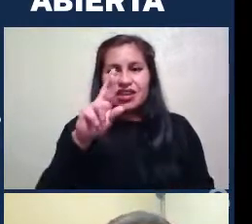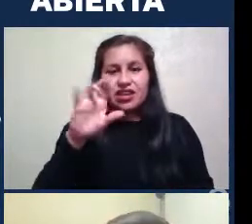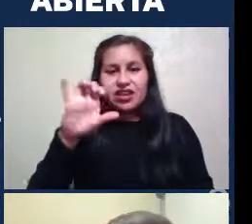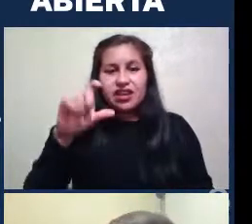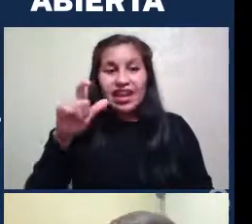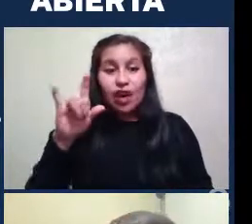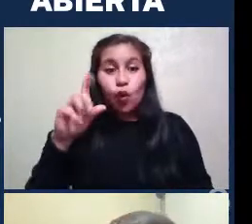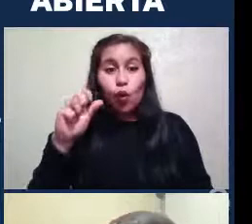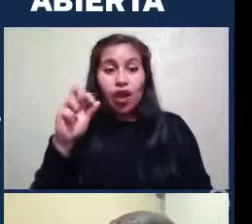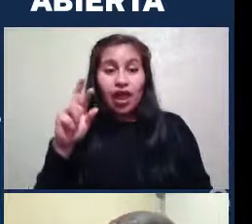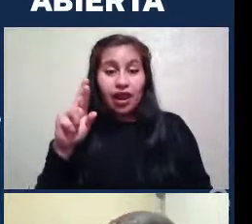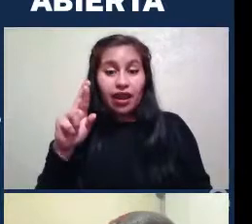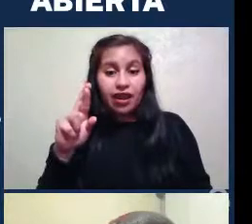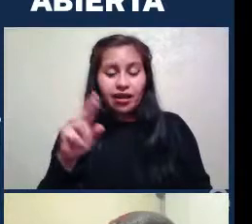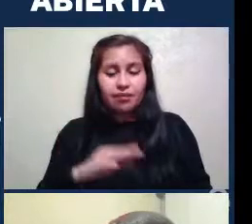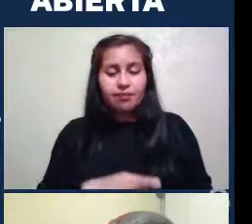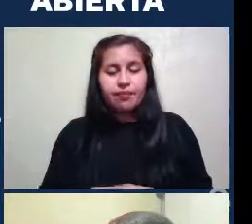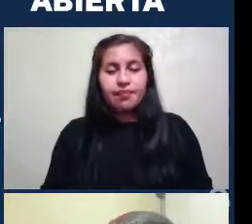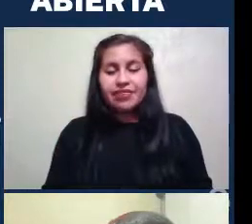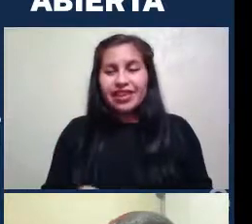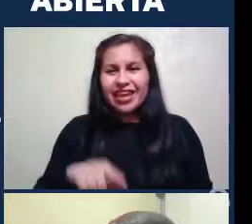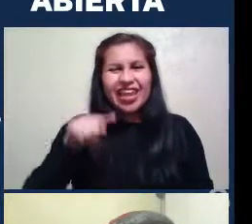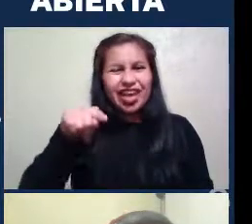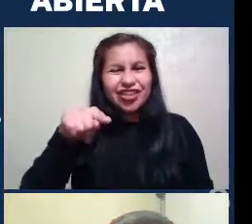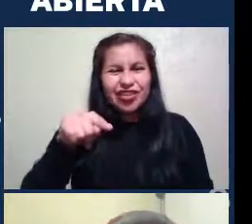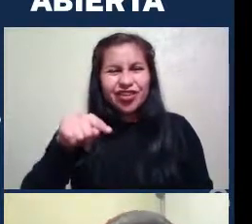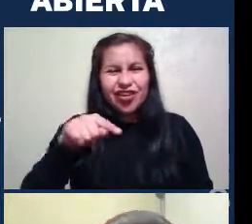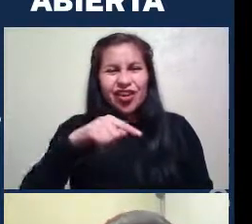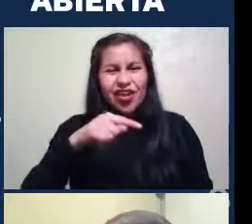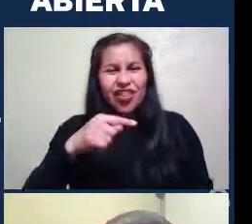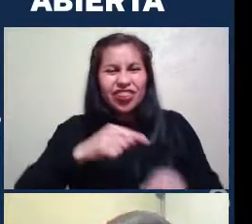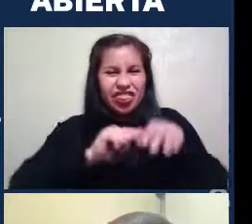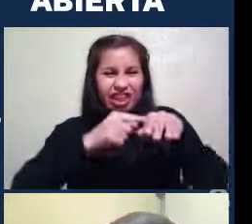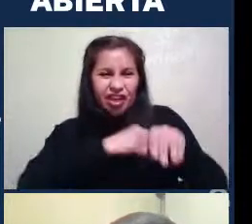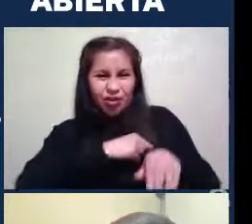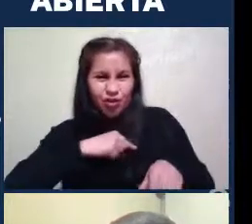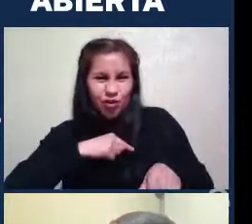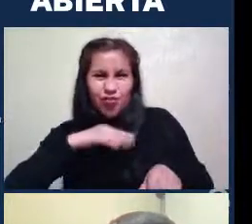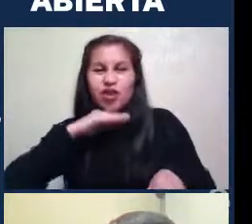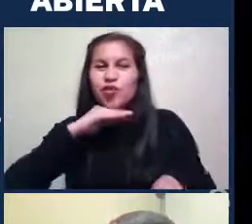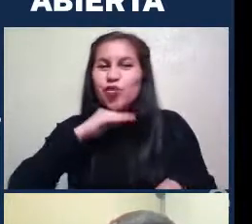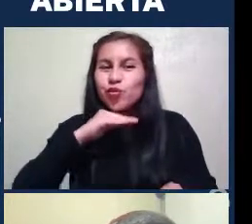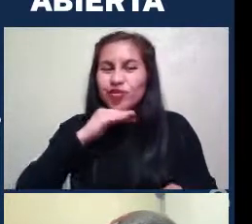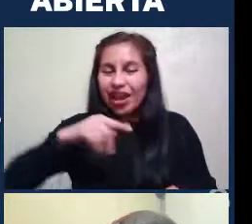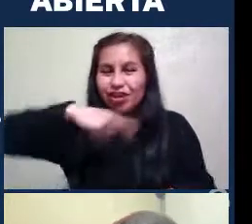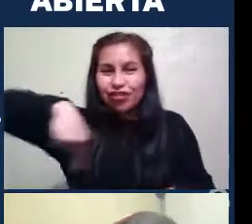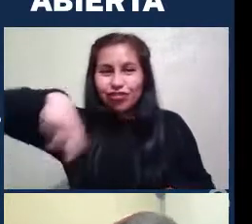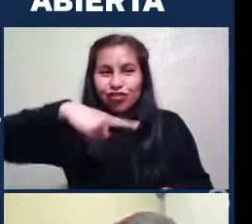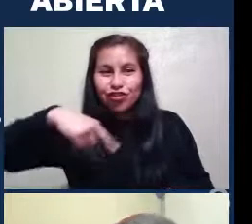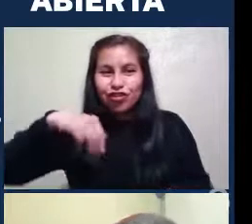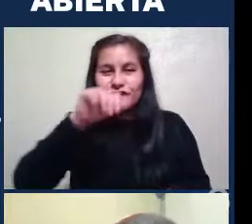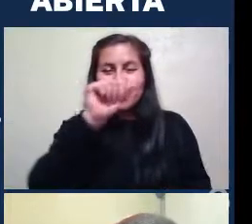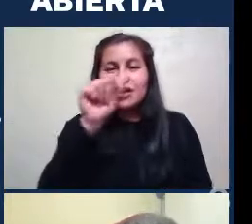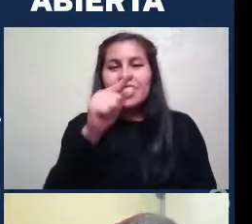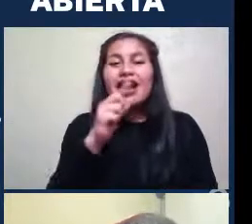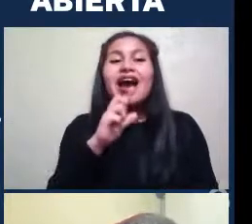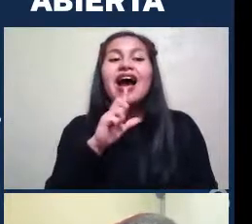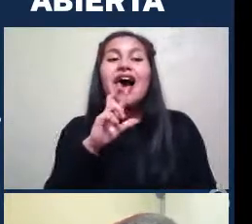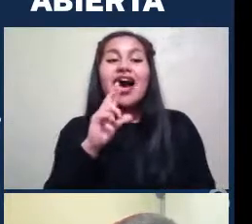son Efectivamente Los nombres Que usamos En astrofísica Para identificar Galaxias